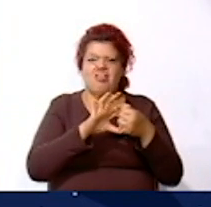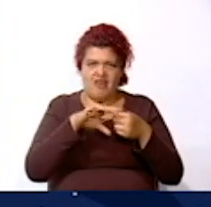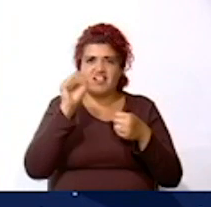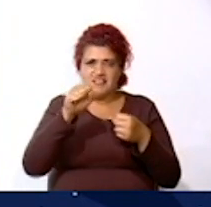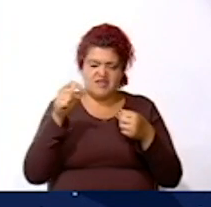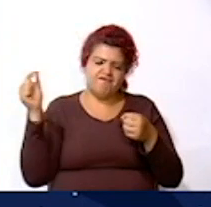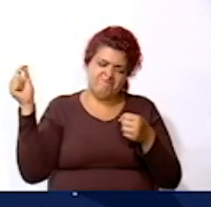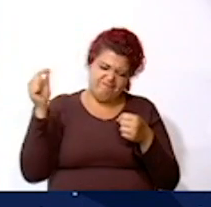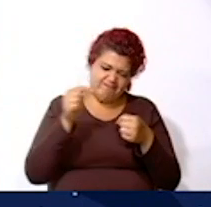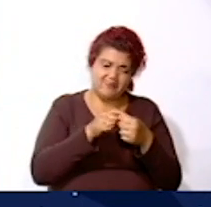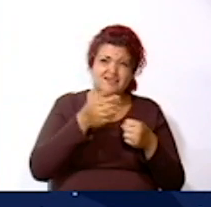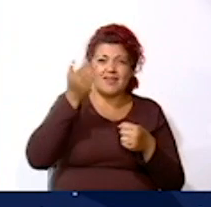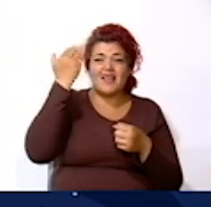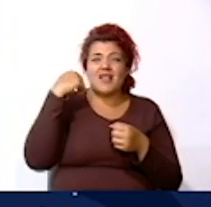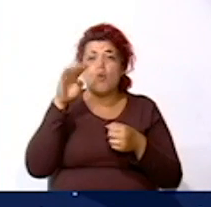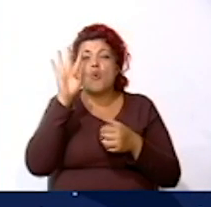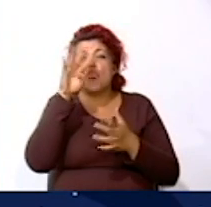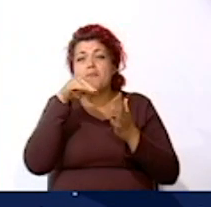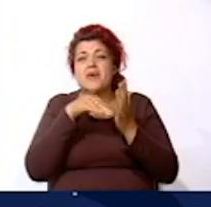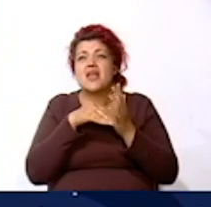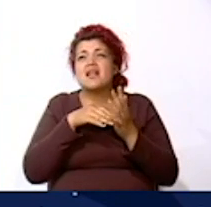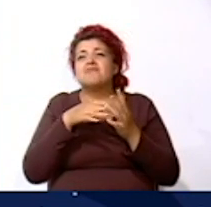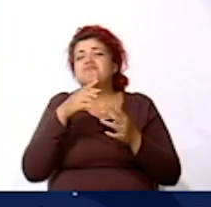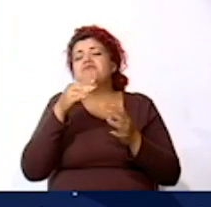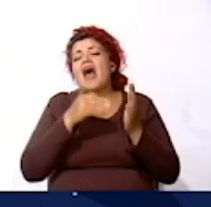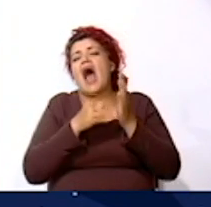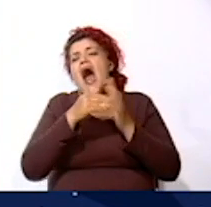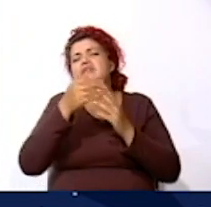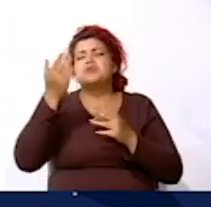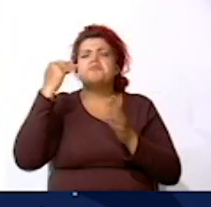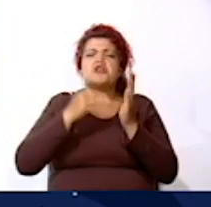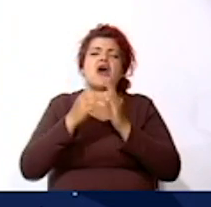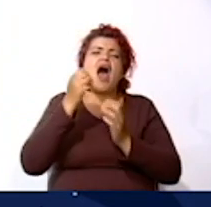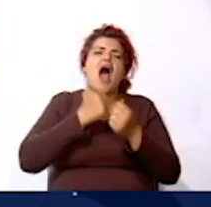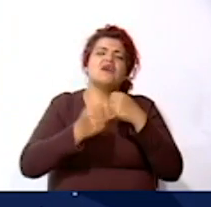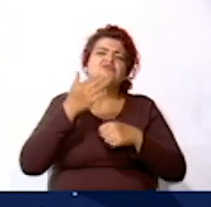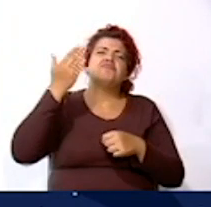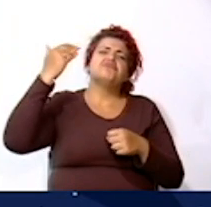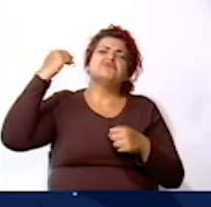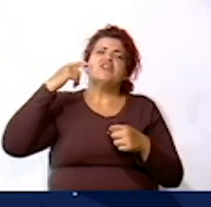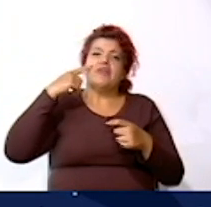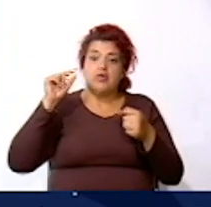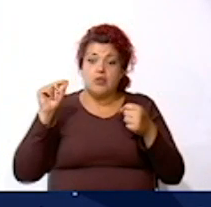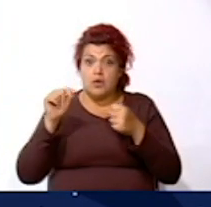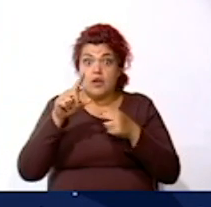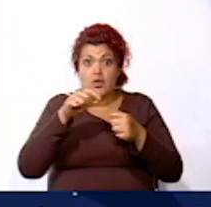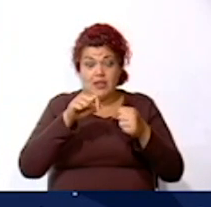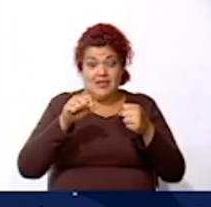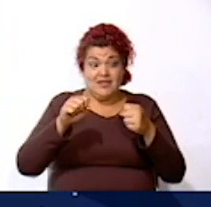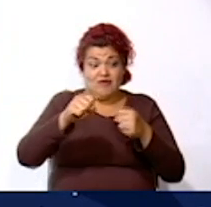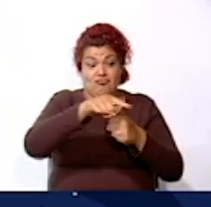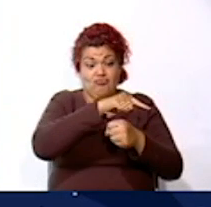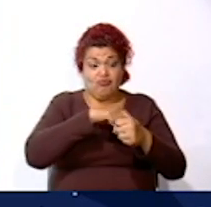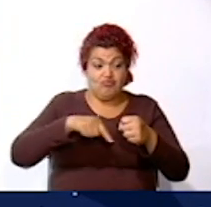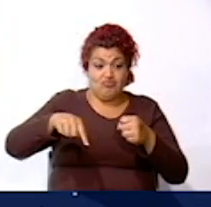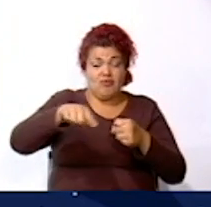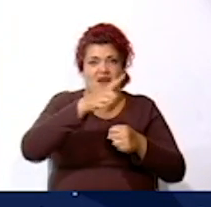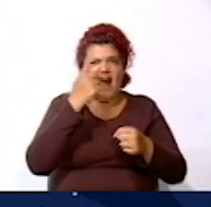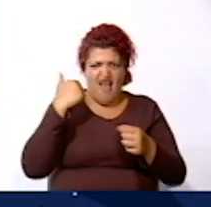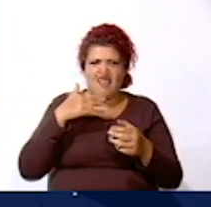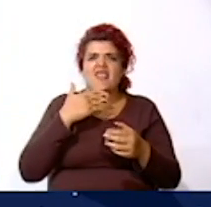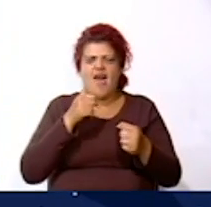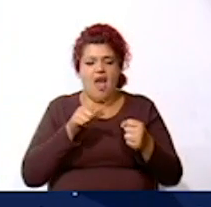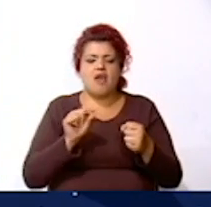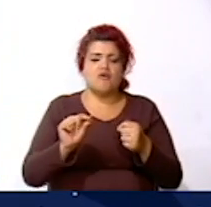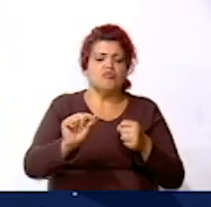Aparecieron restos de cometas en el sistema solar Los cometas también son parte de estos